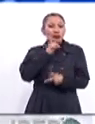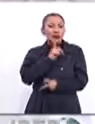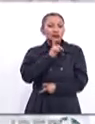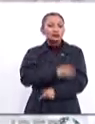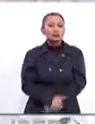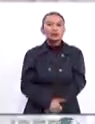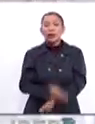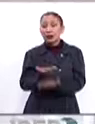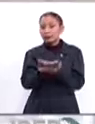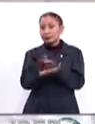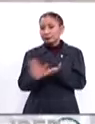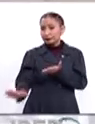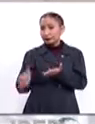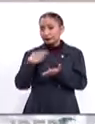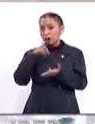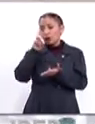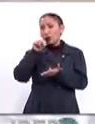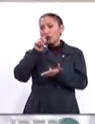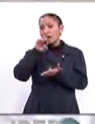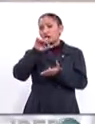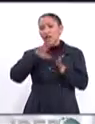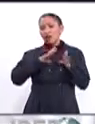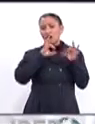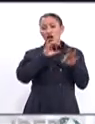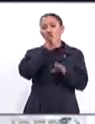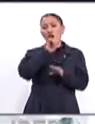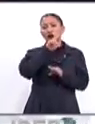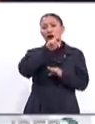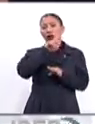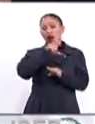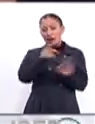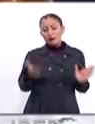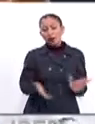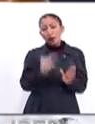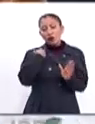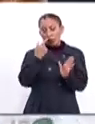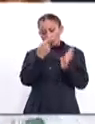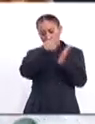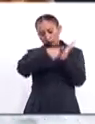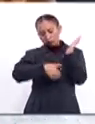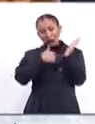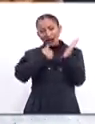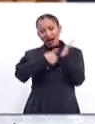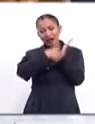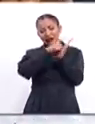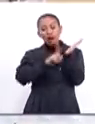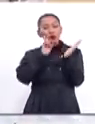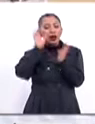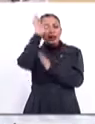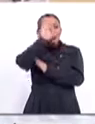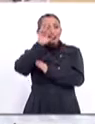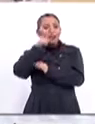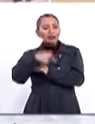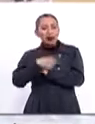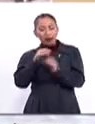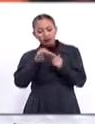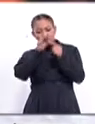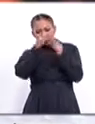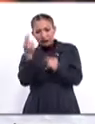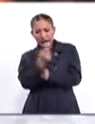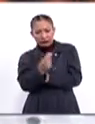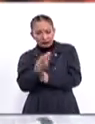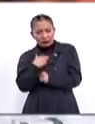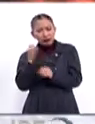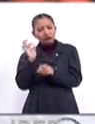Por otro lado, la UNESCO y la Fundación L'Oréal impulsaron un manifiesto por las mujeres y la ciencia para enfatizar la